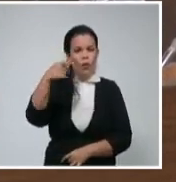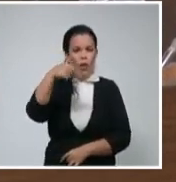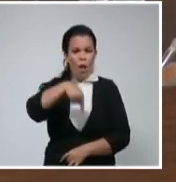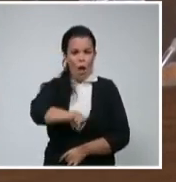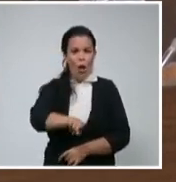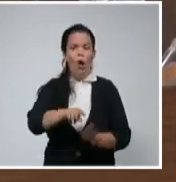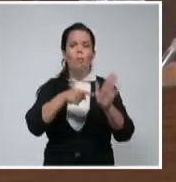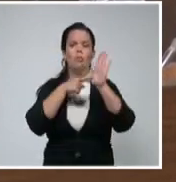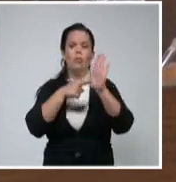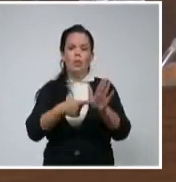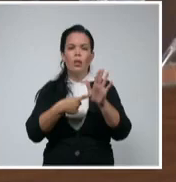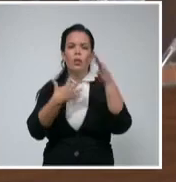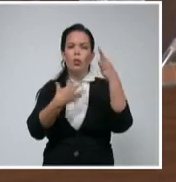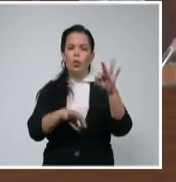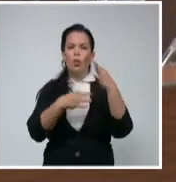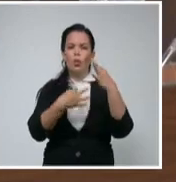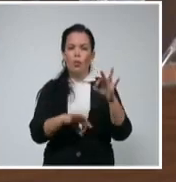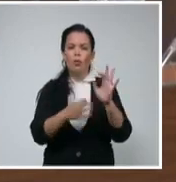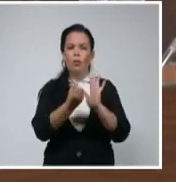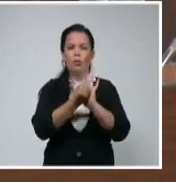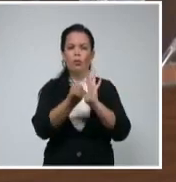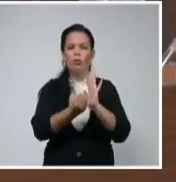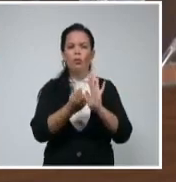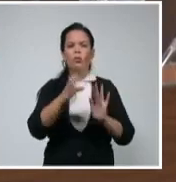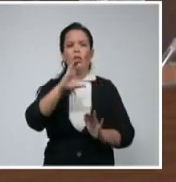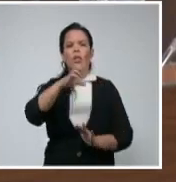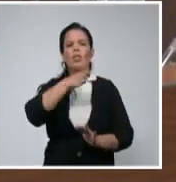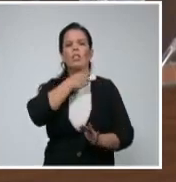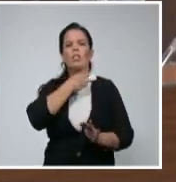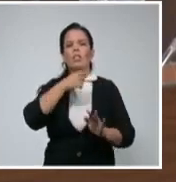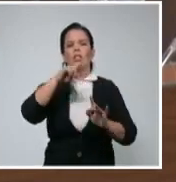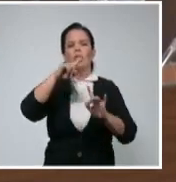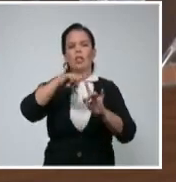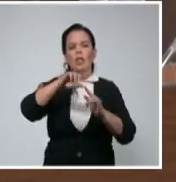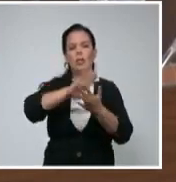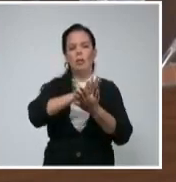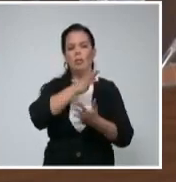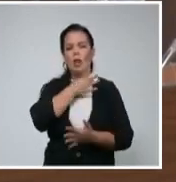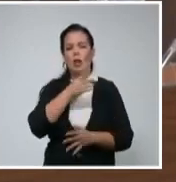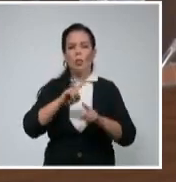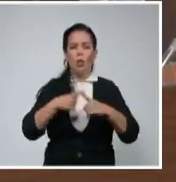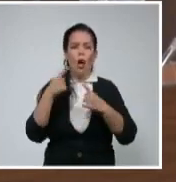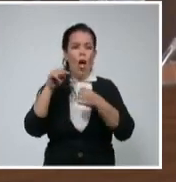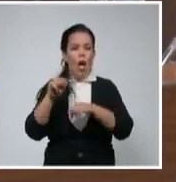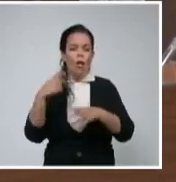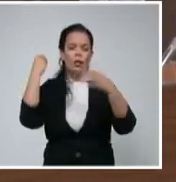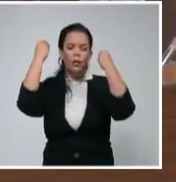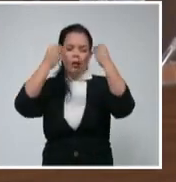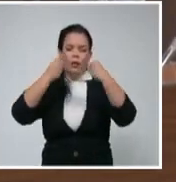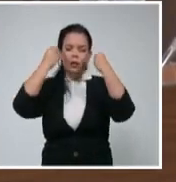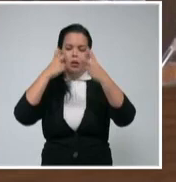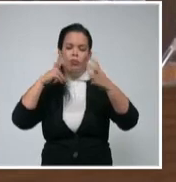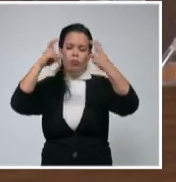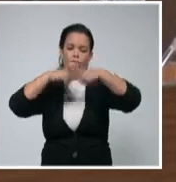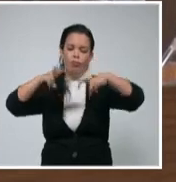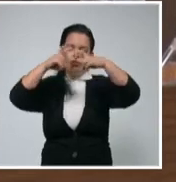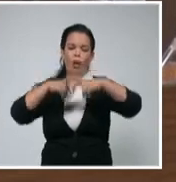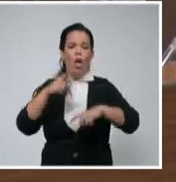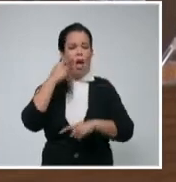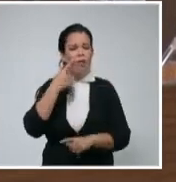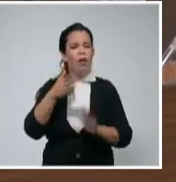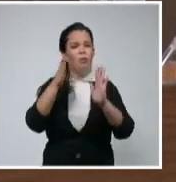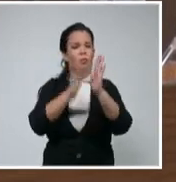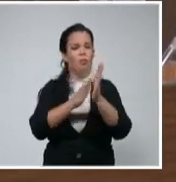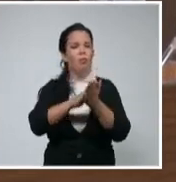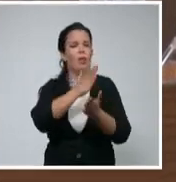la documentación al CEME para que evalúen cómo están haciendo ellos sin descanso también y comenzar en marzo también esta